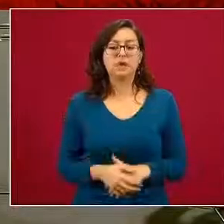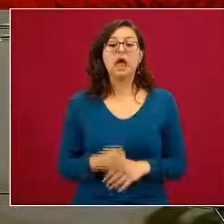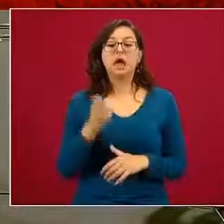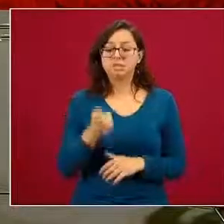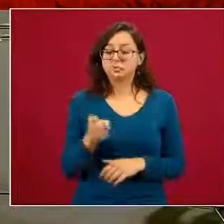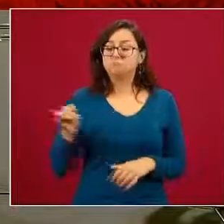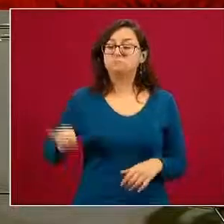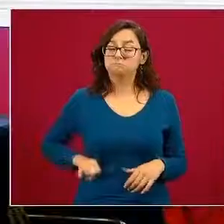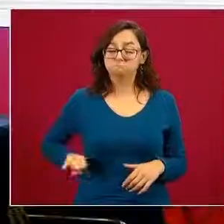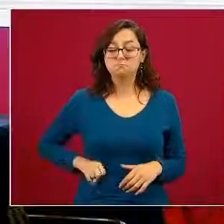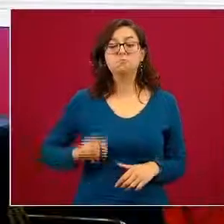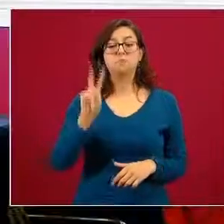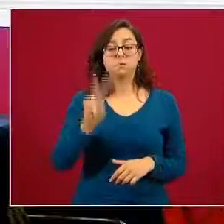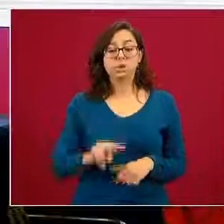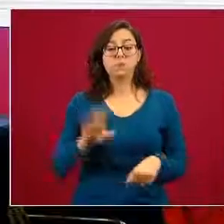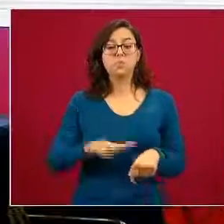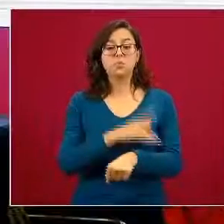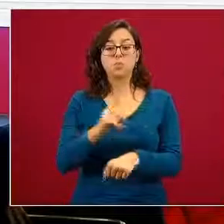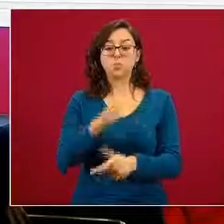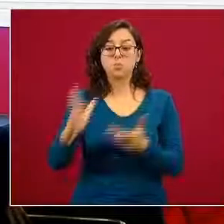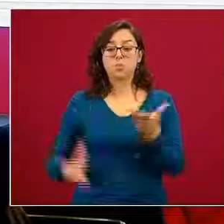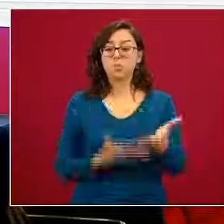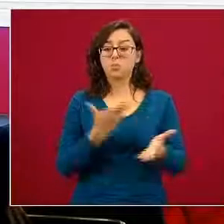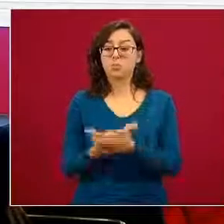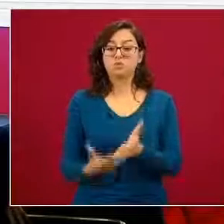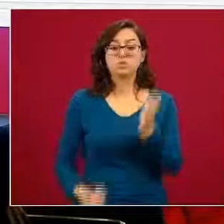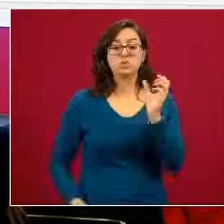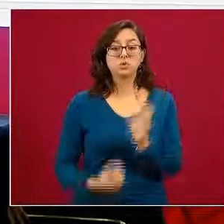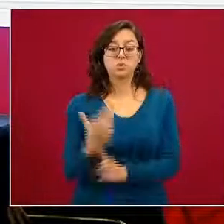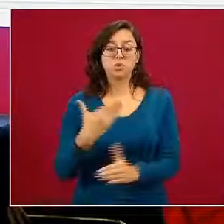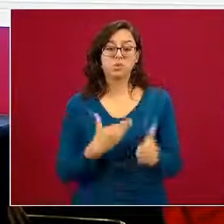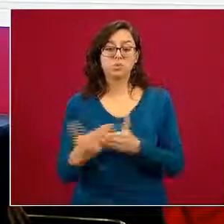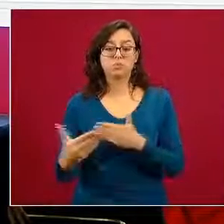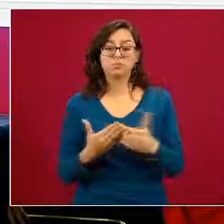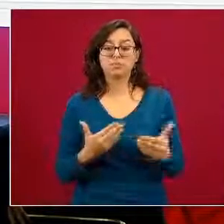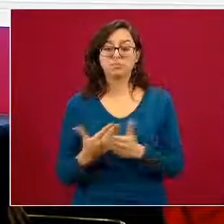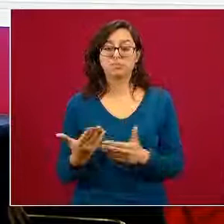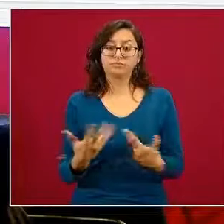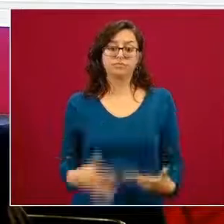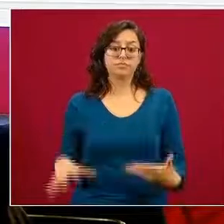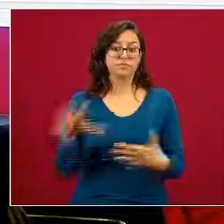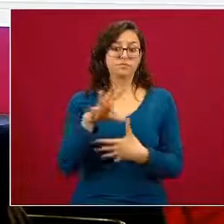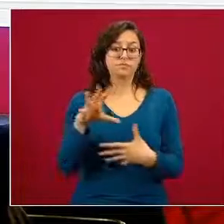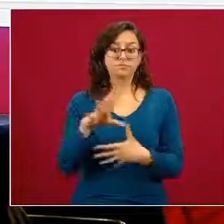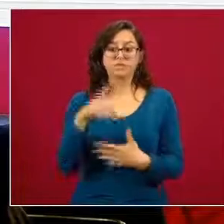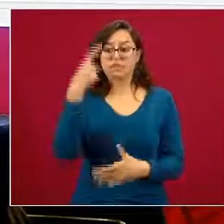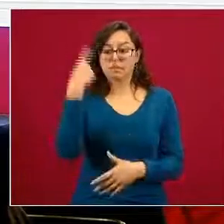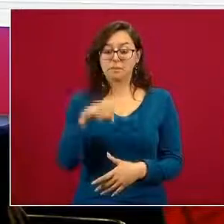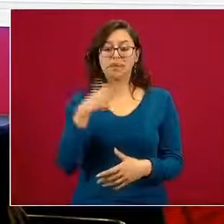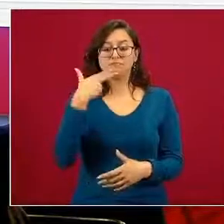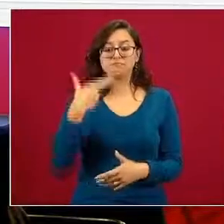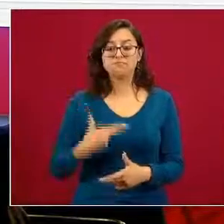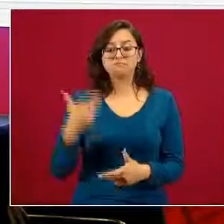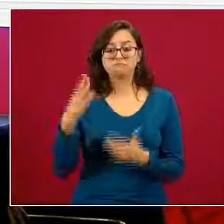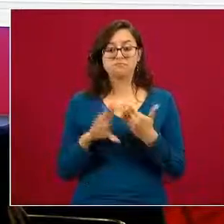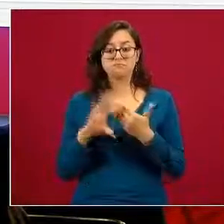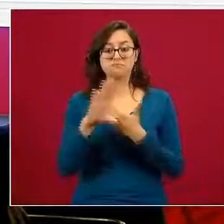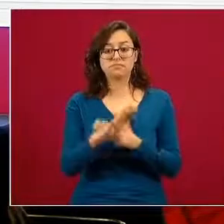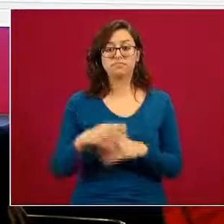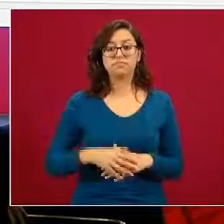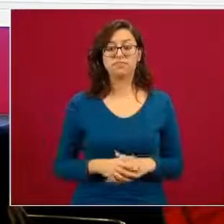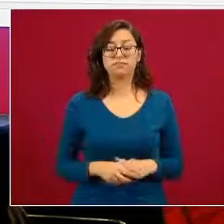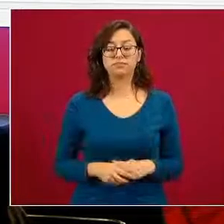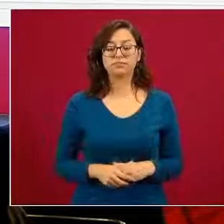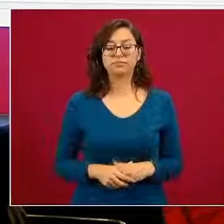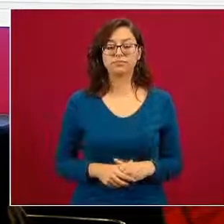esto es muy interesante porque es una propuesta inhumadora en la región para el trabajo en la prevención de suicidio la siguiente